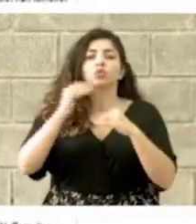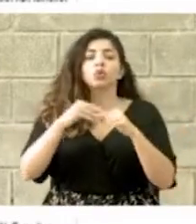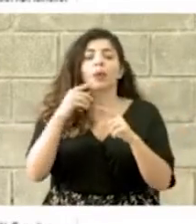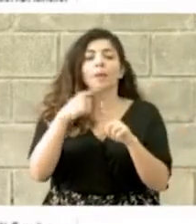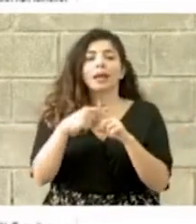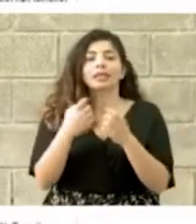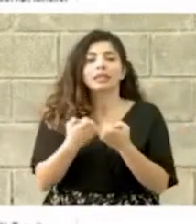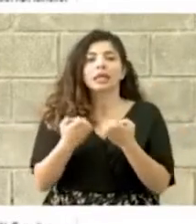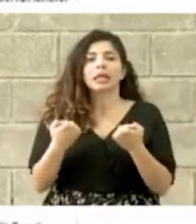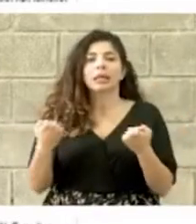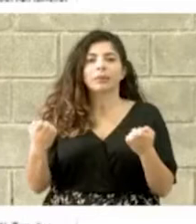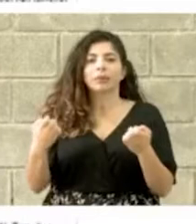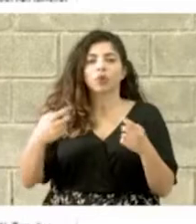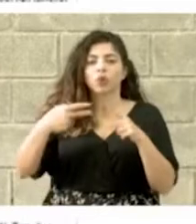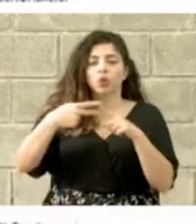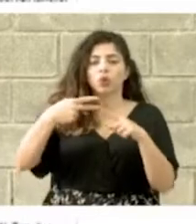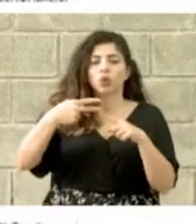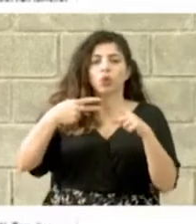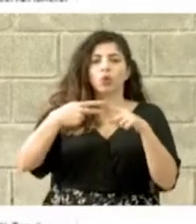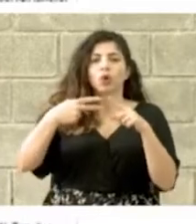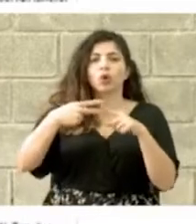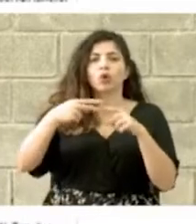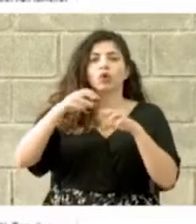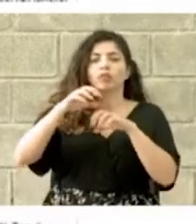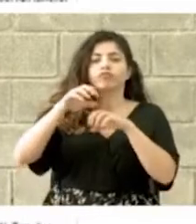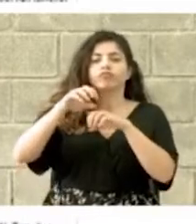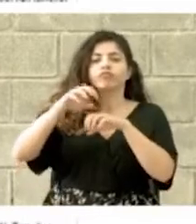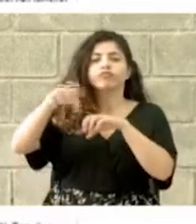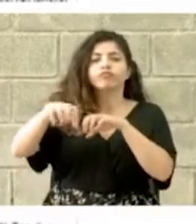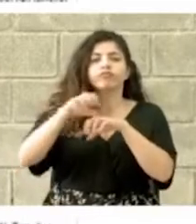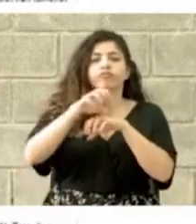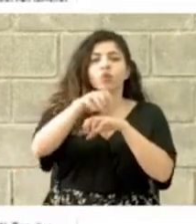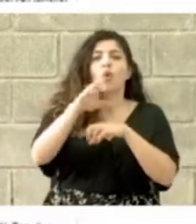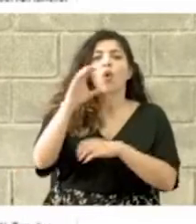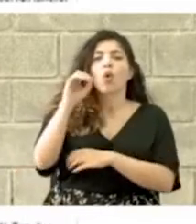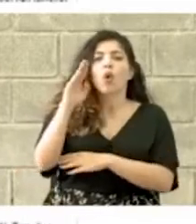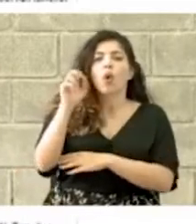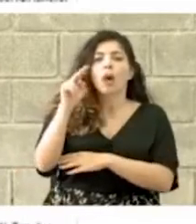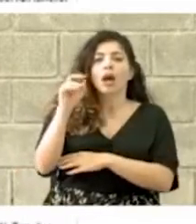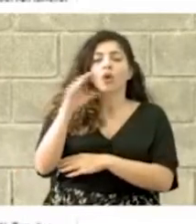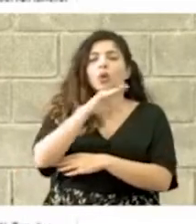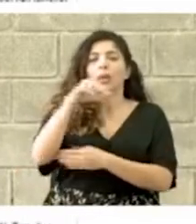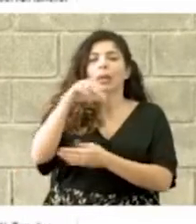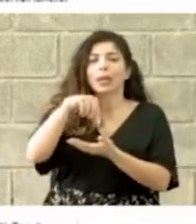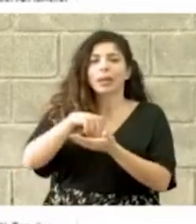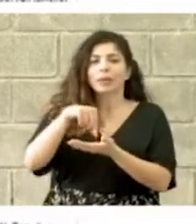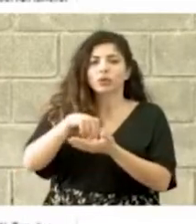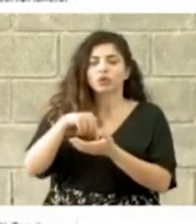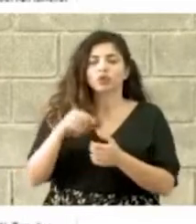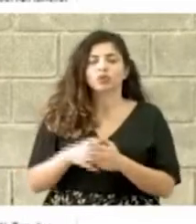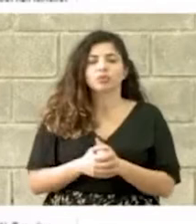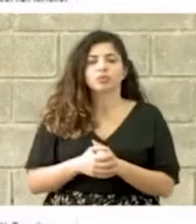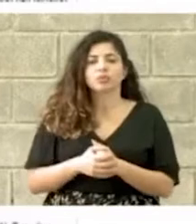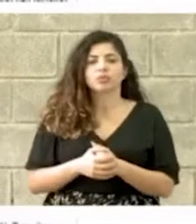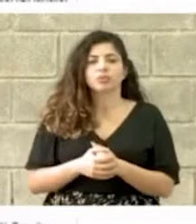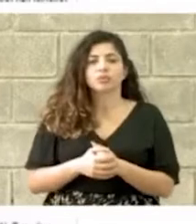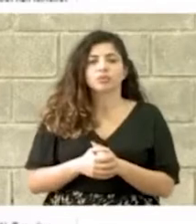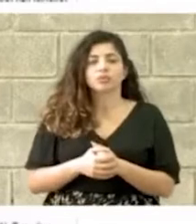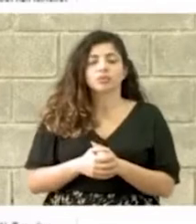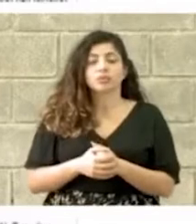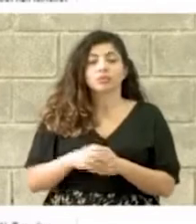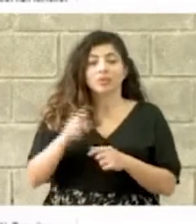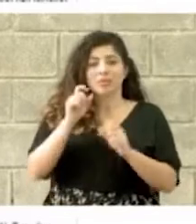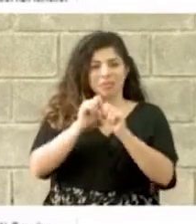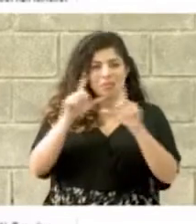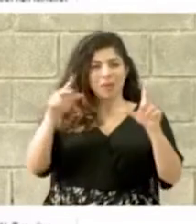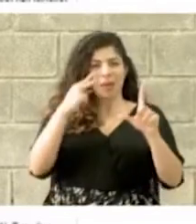equipamiento de las sucursales de Cóbano y de Quepos. En la gráfica se